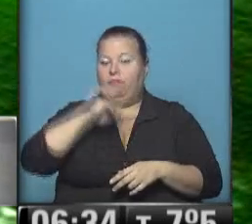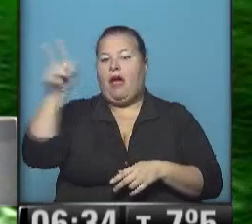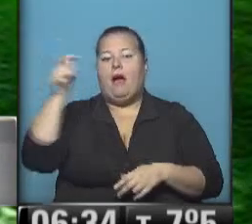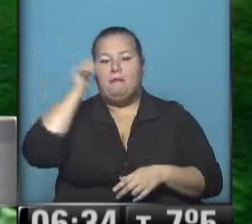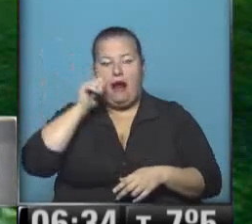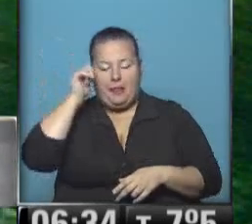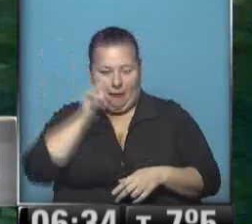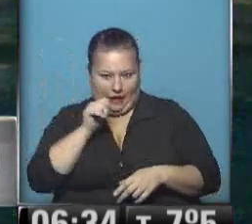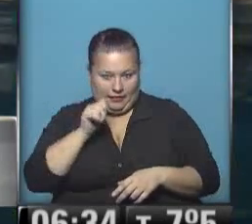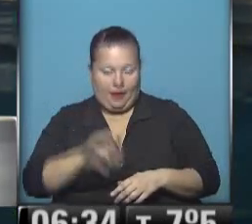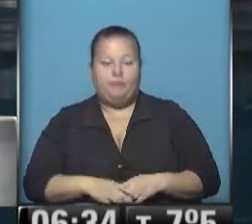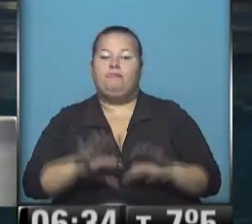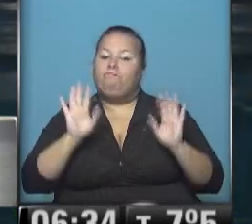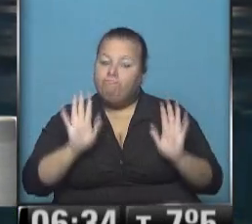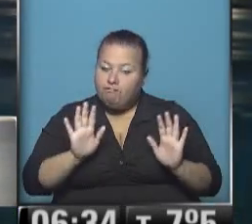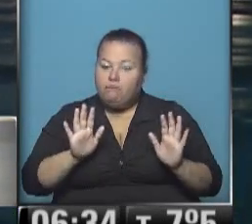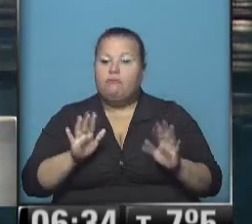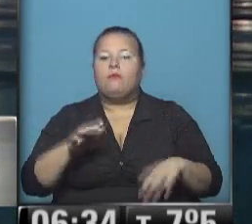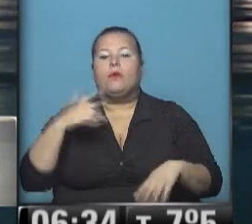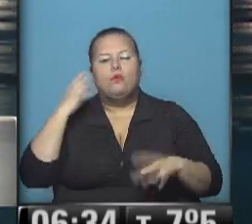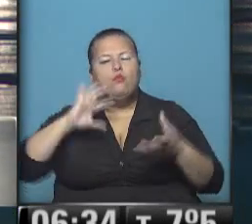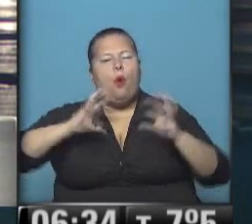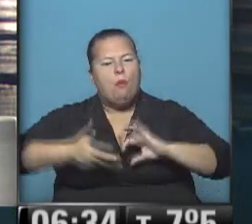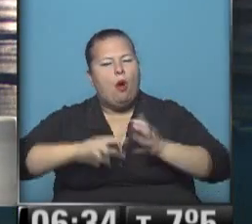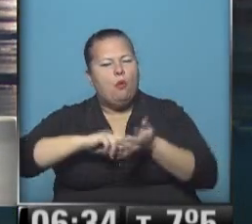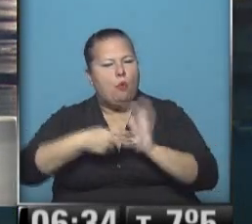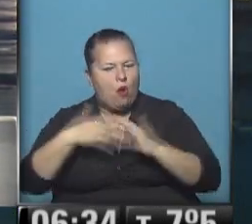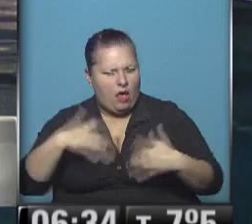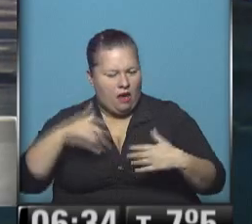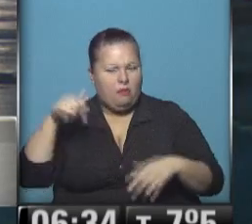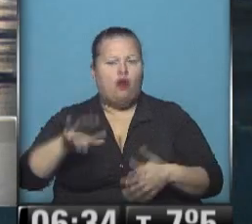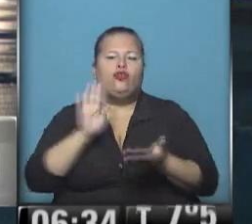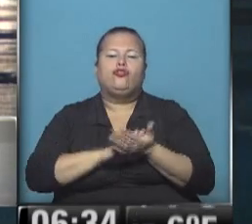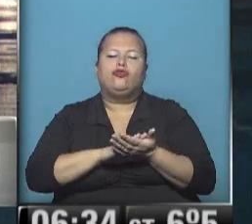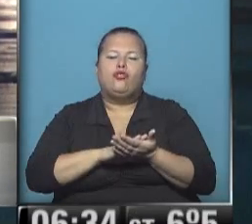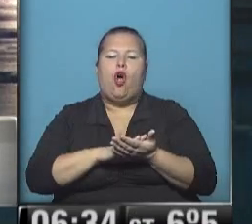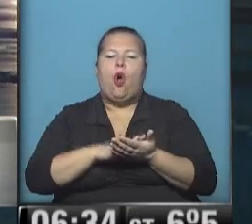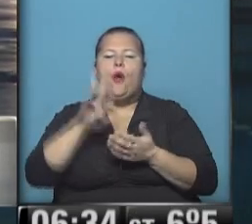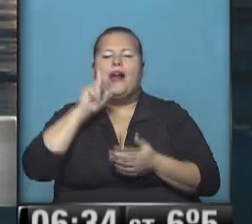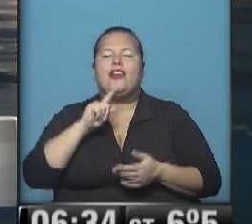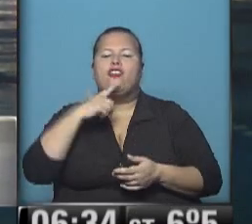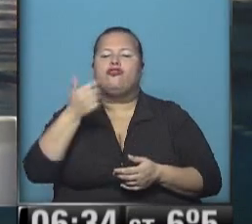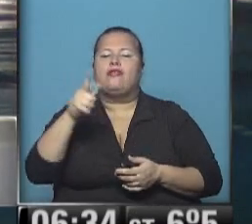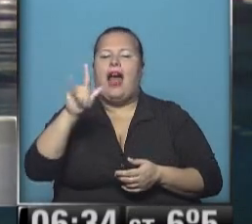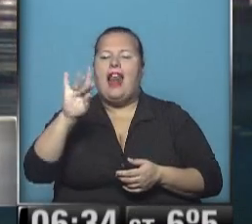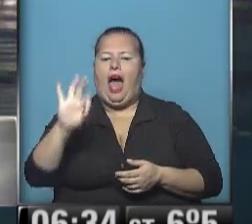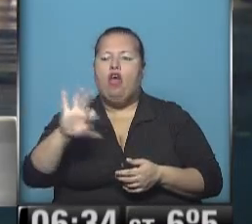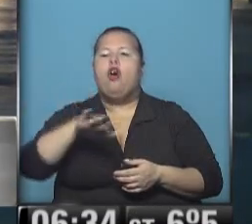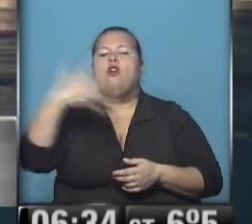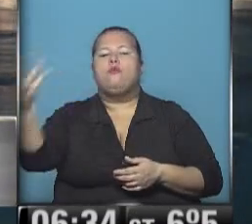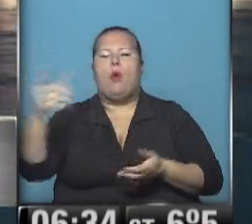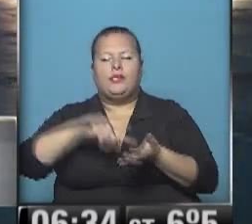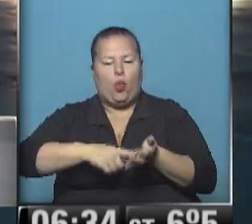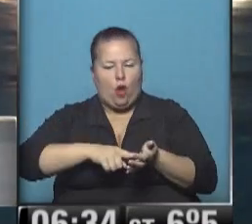tren a Mar del Plata. Así que muy, muy complicadito todo lo que tenga que ver con el río Salado en la provincia